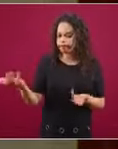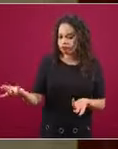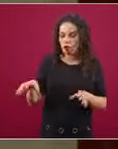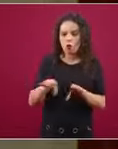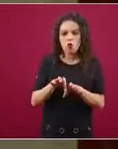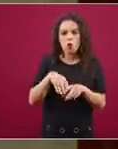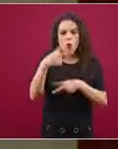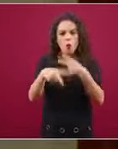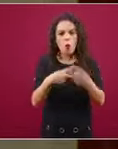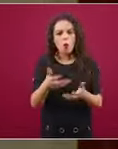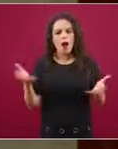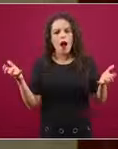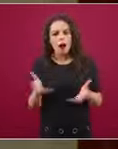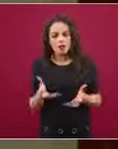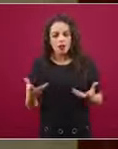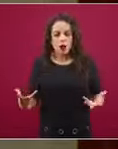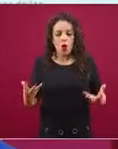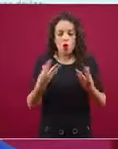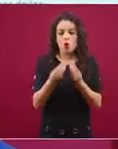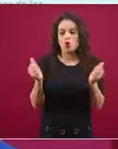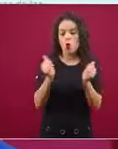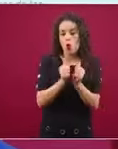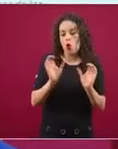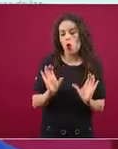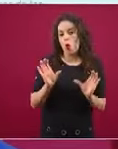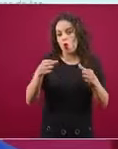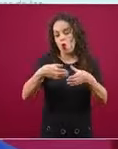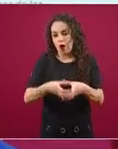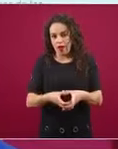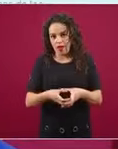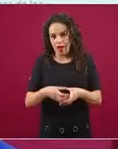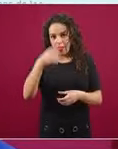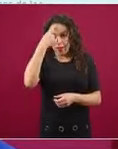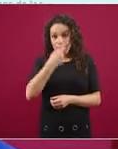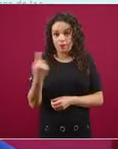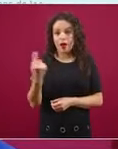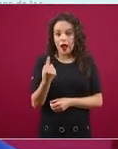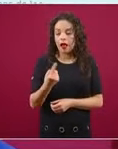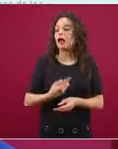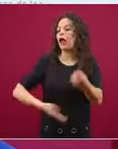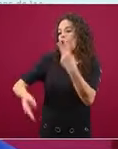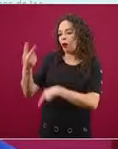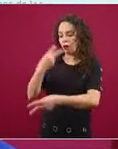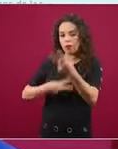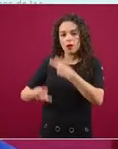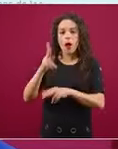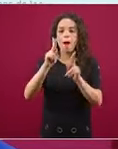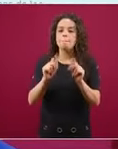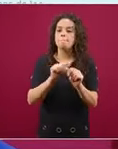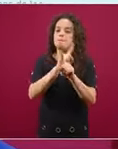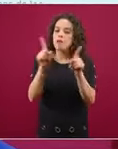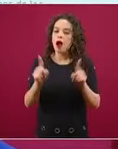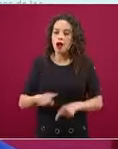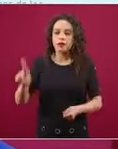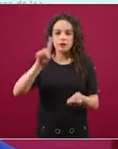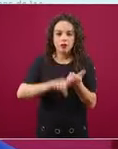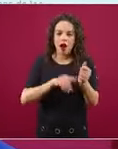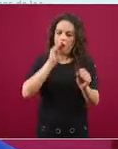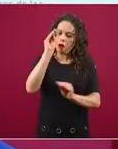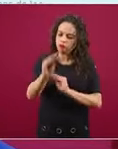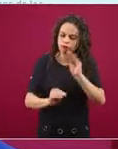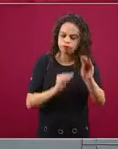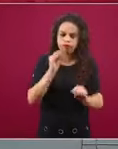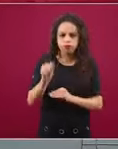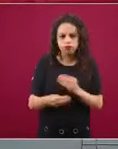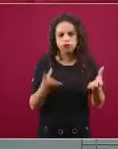tomando junto con la comunidad para construir la paz a través de un mapeo de actores. Es un instrumento que está